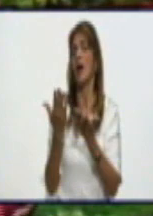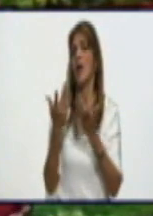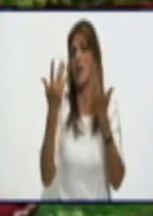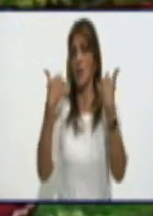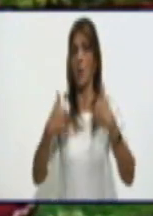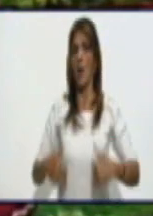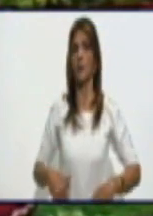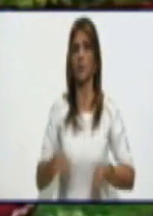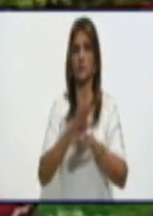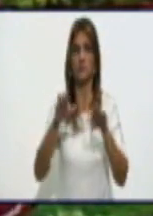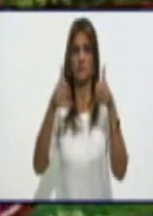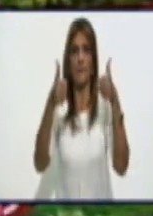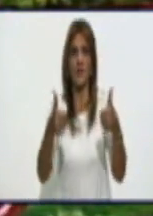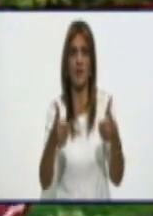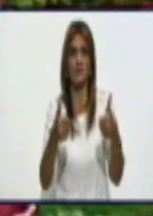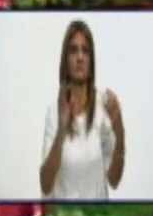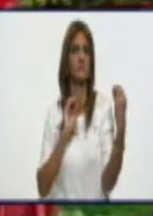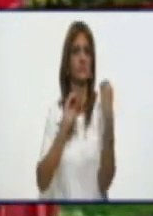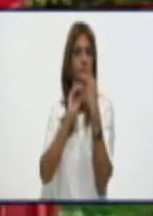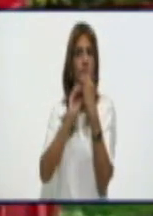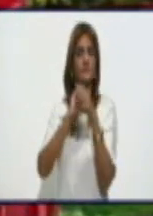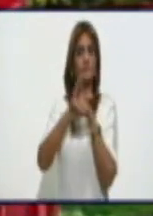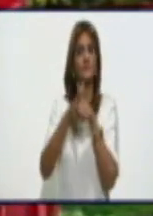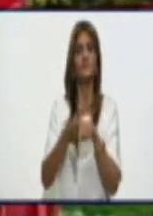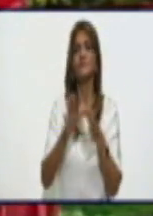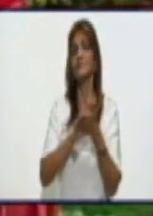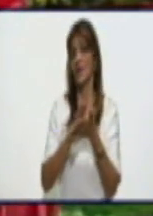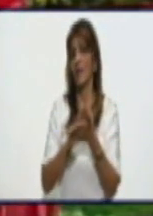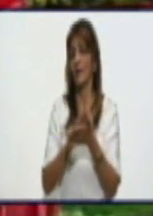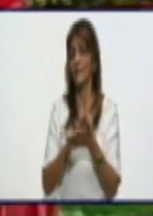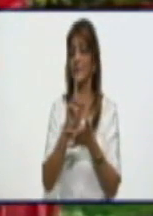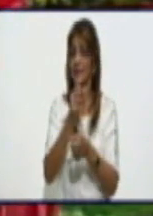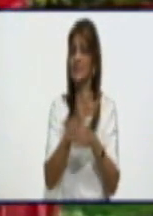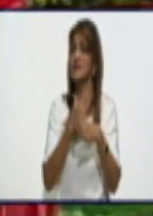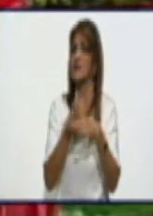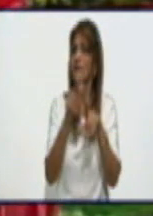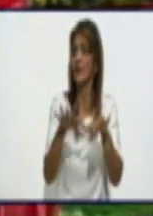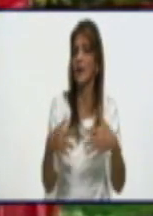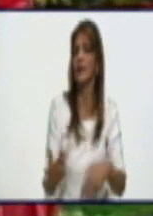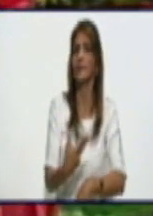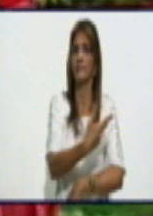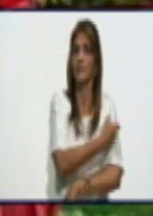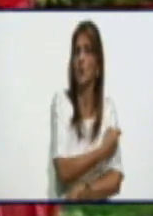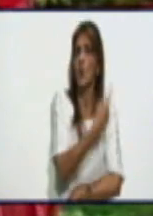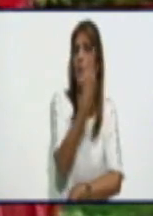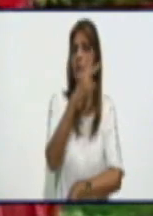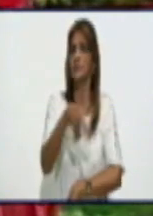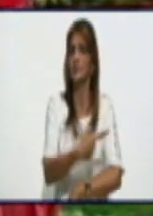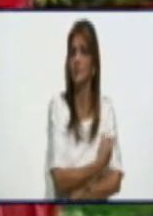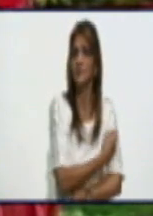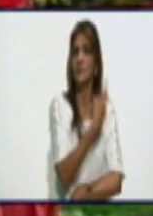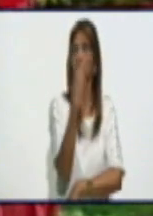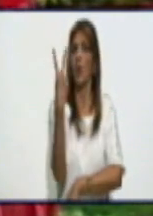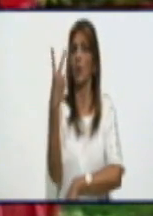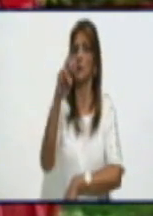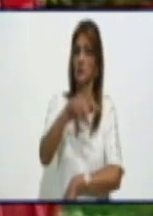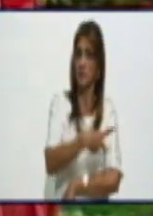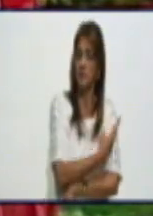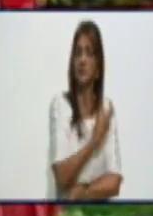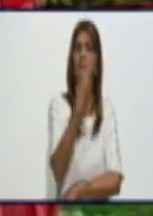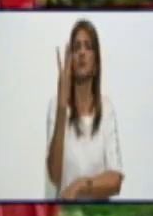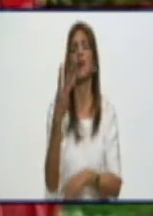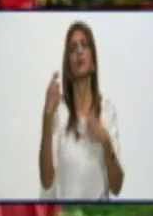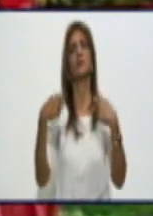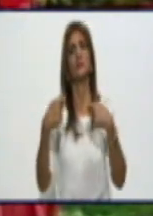recibió las tres dosis, pero tiene que seguir extremando sus medidas higiénico-sanitarias porque hasta el día 42 no